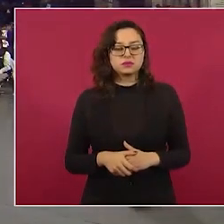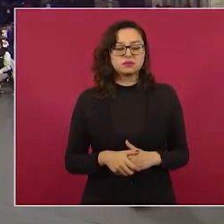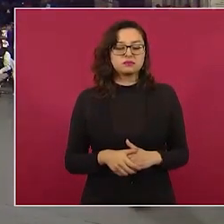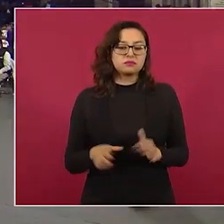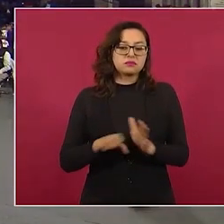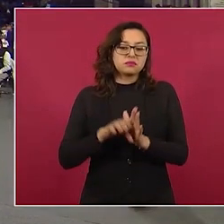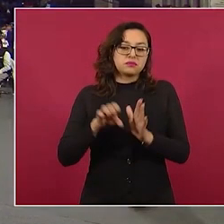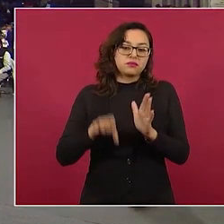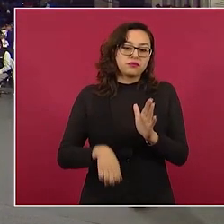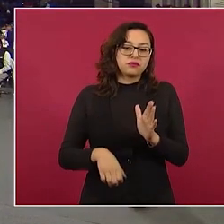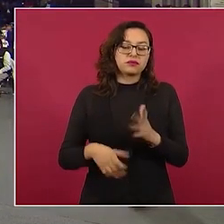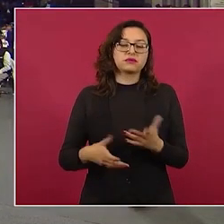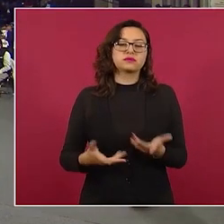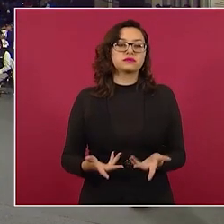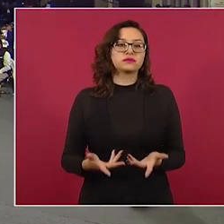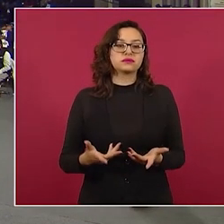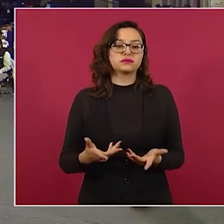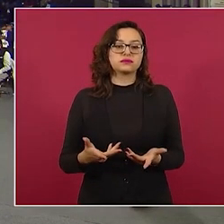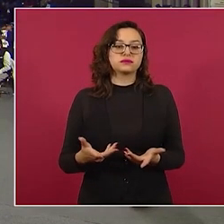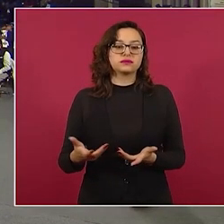de construir todos los caminos